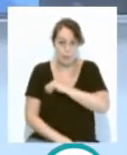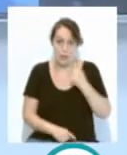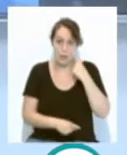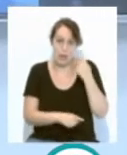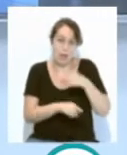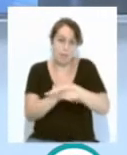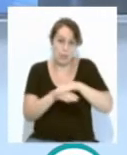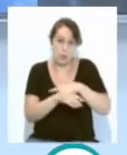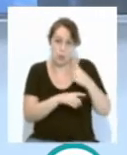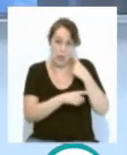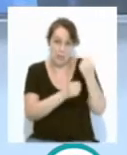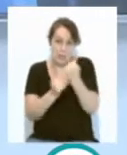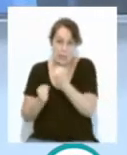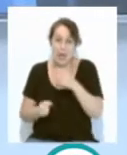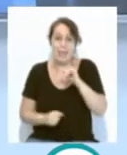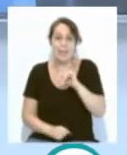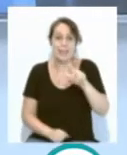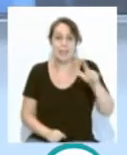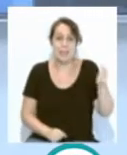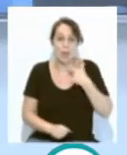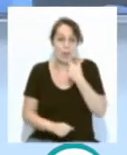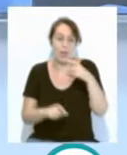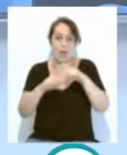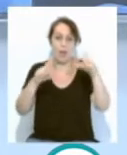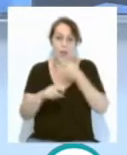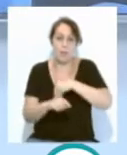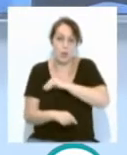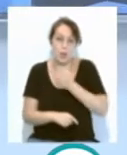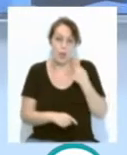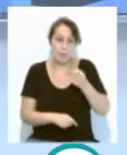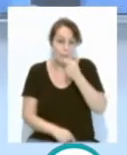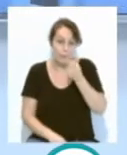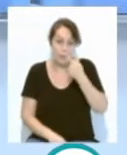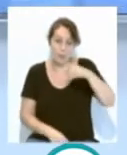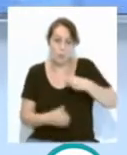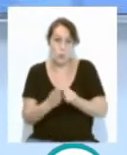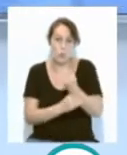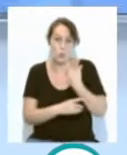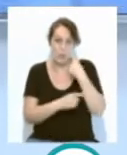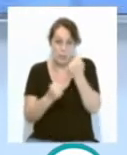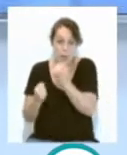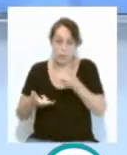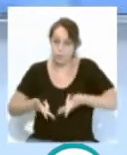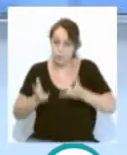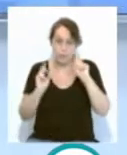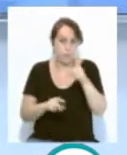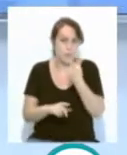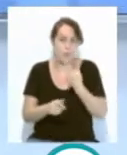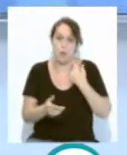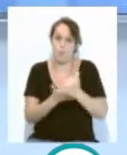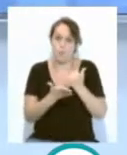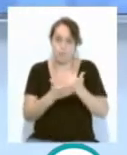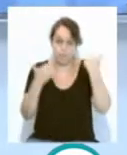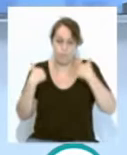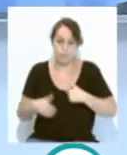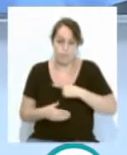Salvador Illa, ha anunciado que la Agencia Española de Medicamentos y Productos Sanitarios ha autorizado el primer ensayo clínico en humanos de una